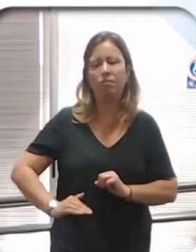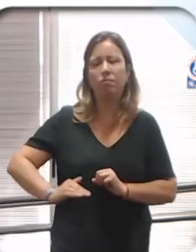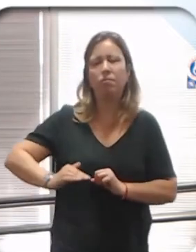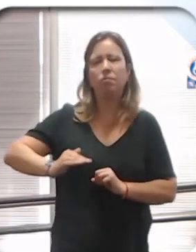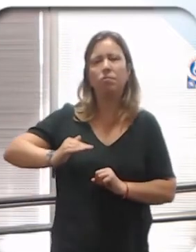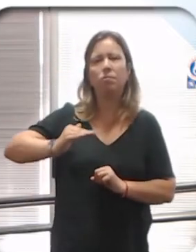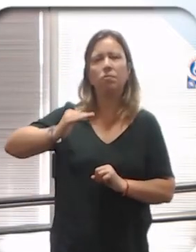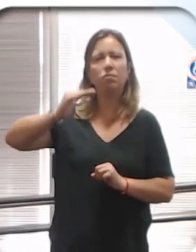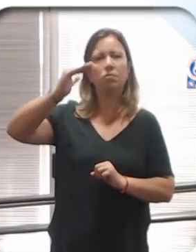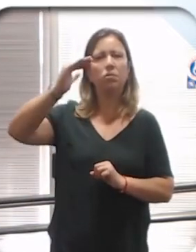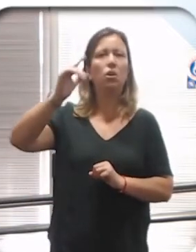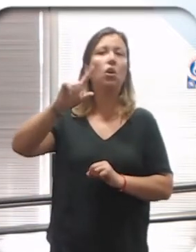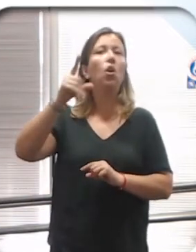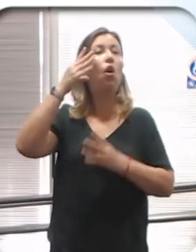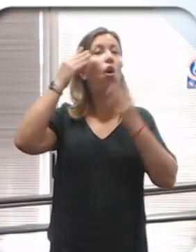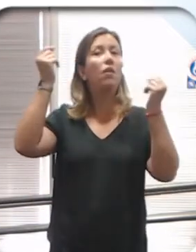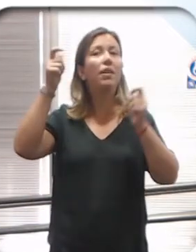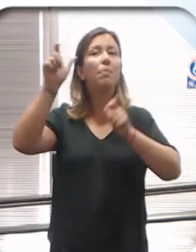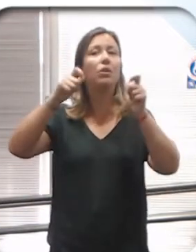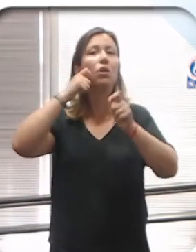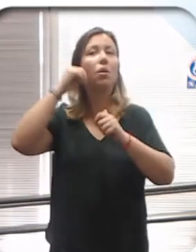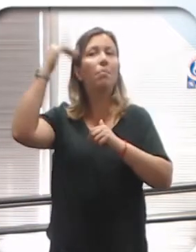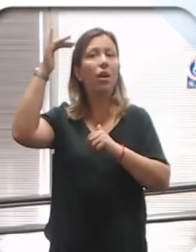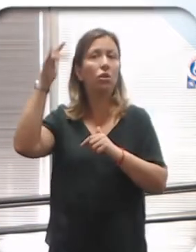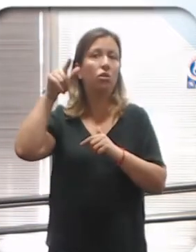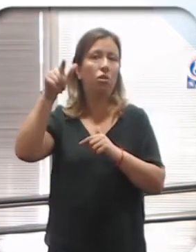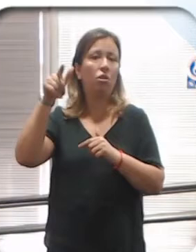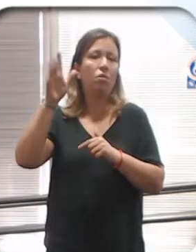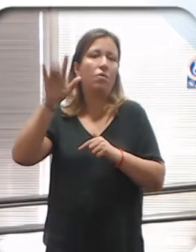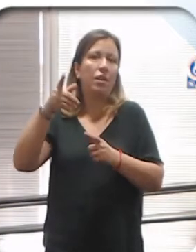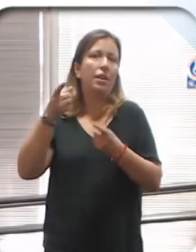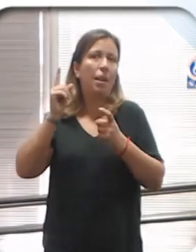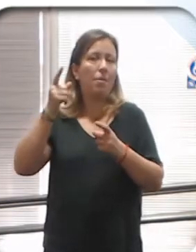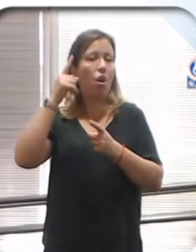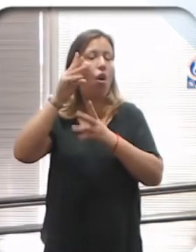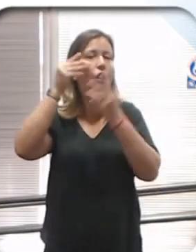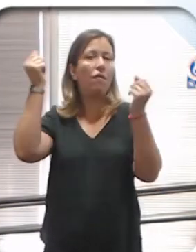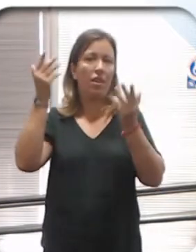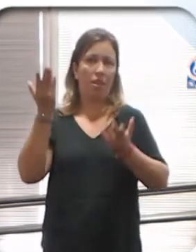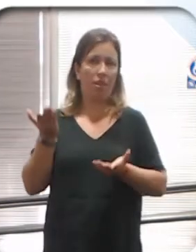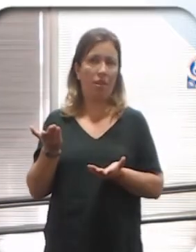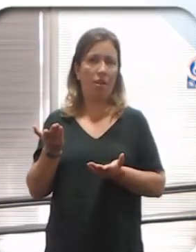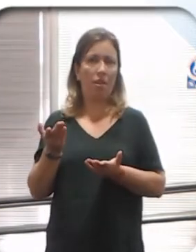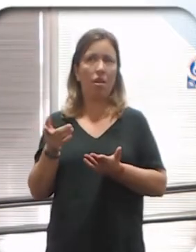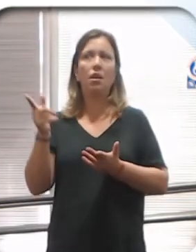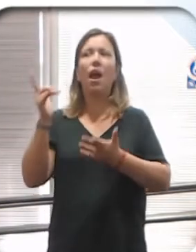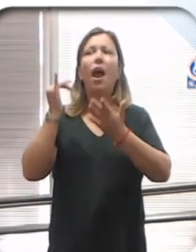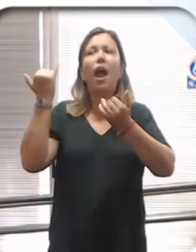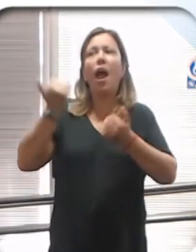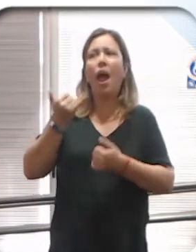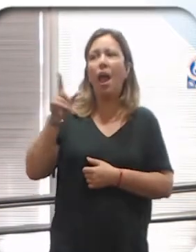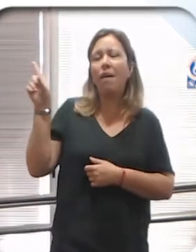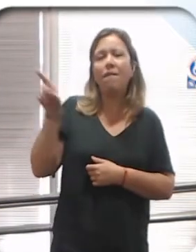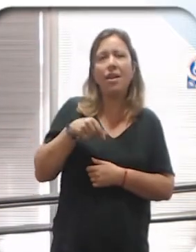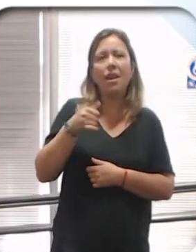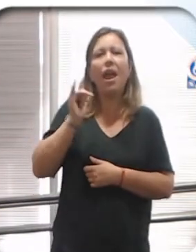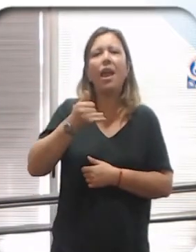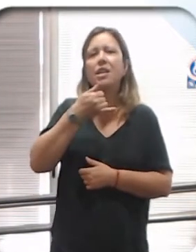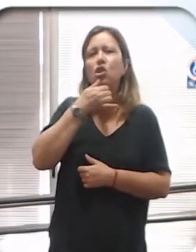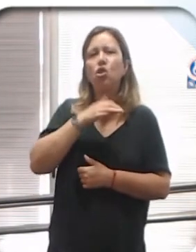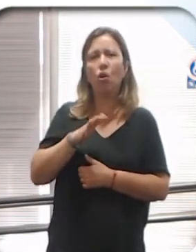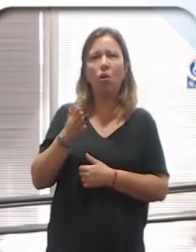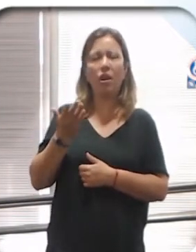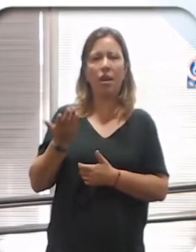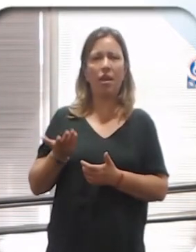vida. No se olviden del adulto mayor, que hoy en día es el niñero de esos niños. En donde vienen con una historia,